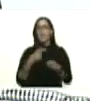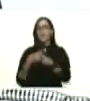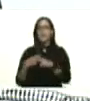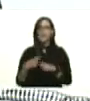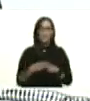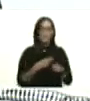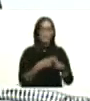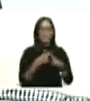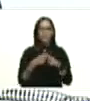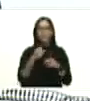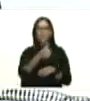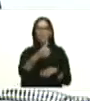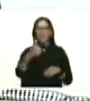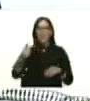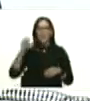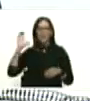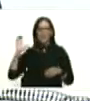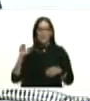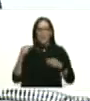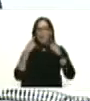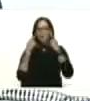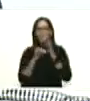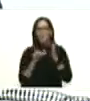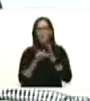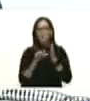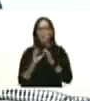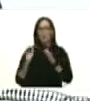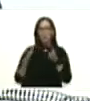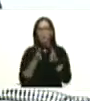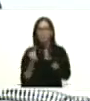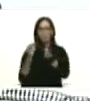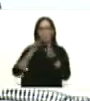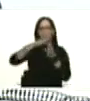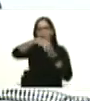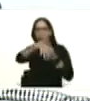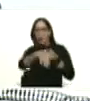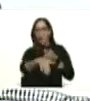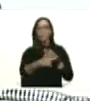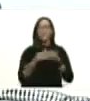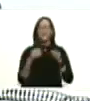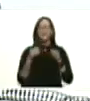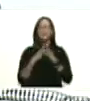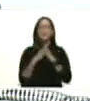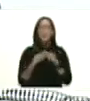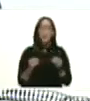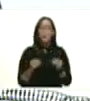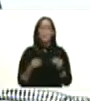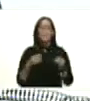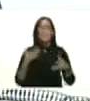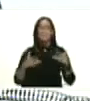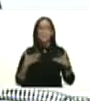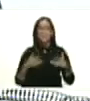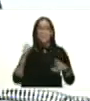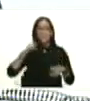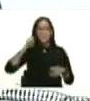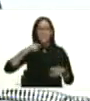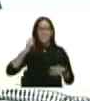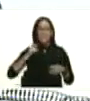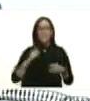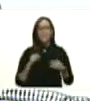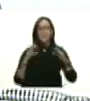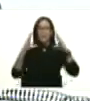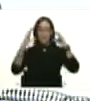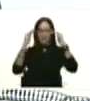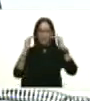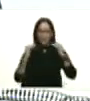ver los asentamientos que están en cauces de río en los cauces de las quebradas y tomar todas aquellas medidas necesarias para disminuir los